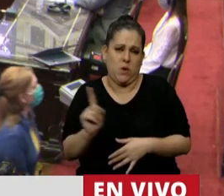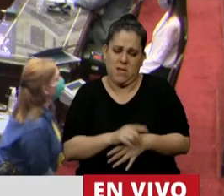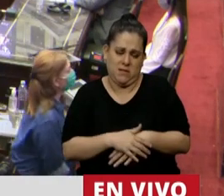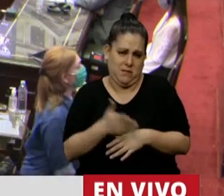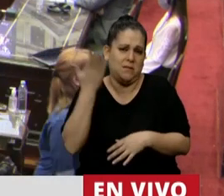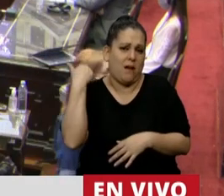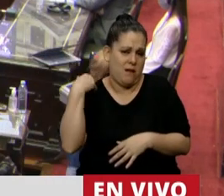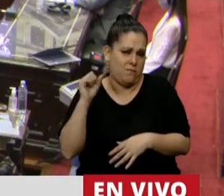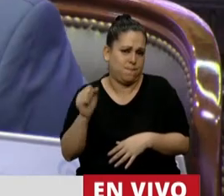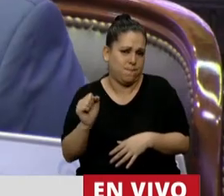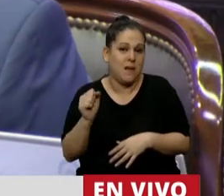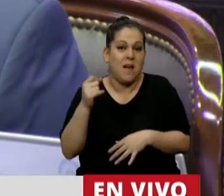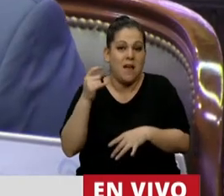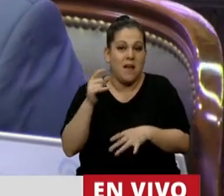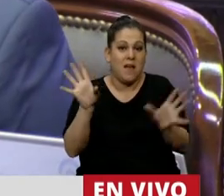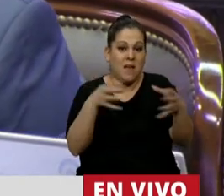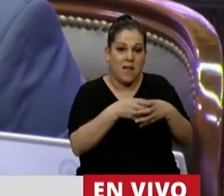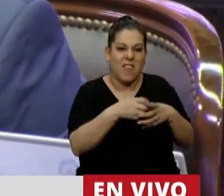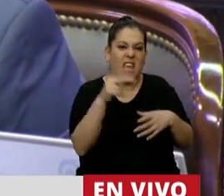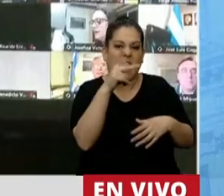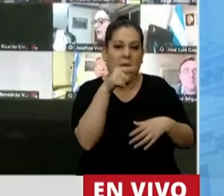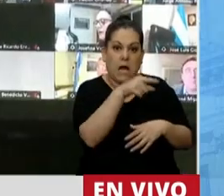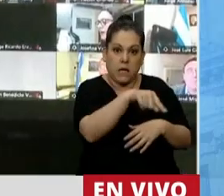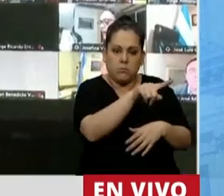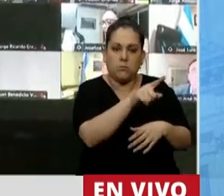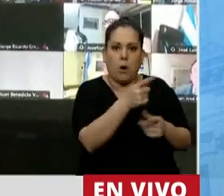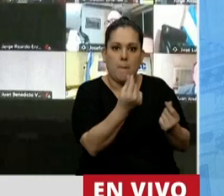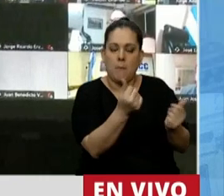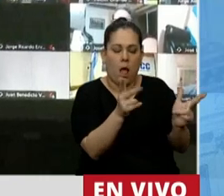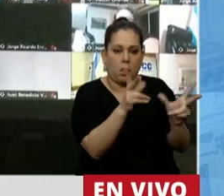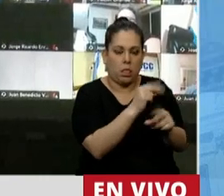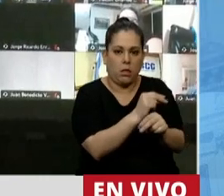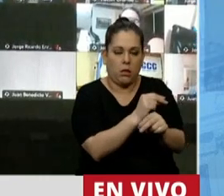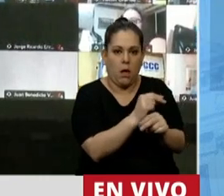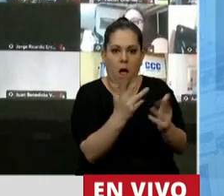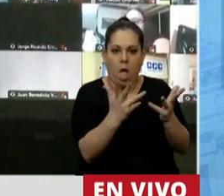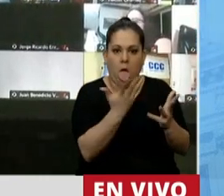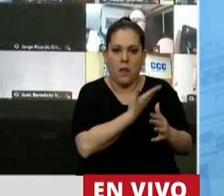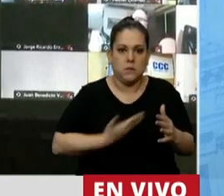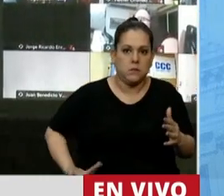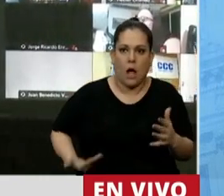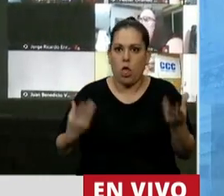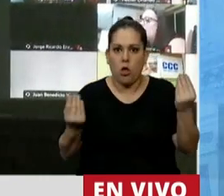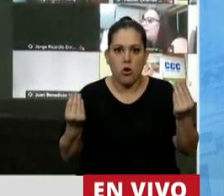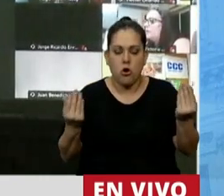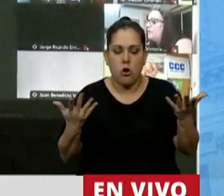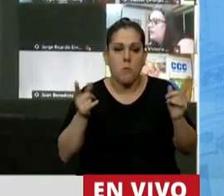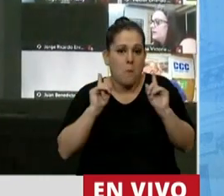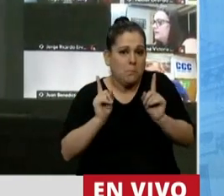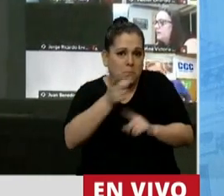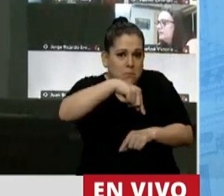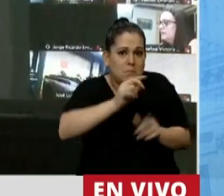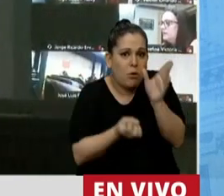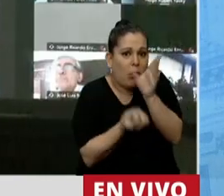Y cada vez que el kirchnerismo se quedó sin caja y sin recursos para mantener la enorme estructura del Estado que ellos mismos